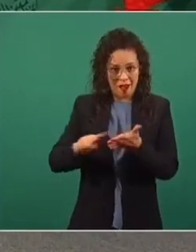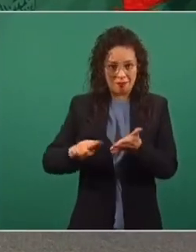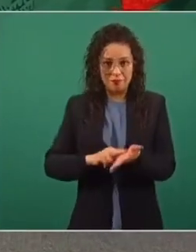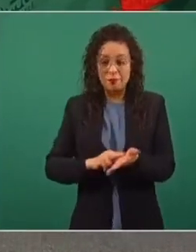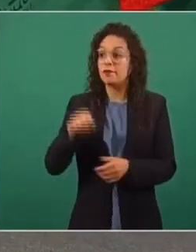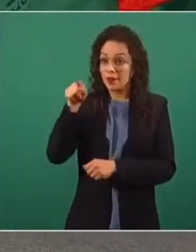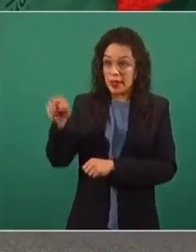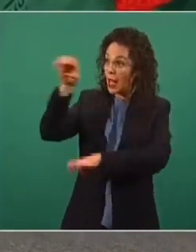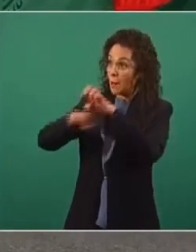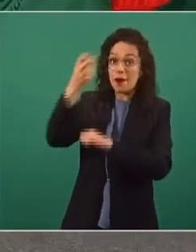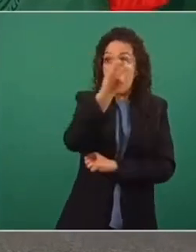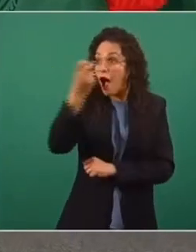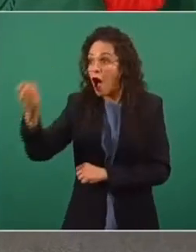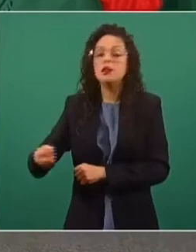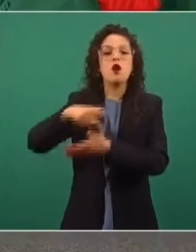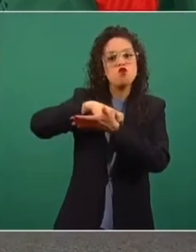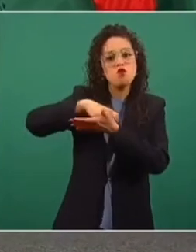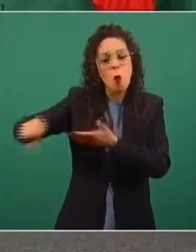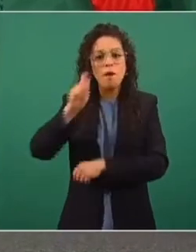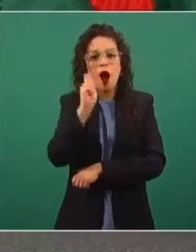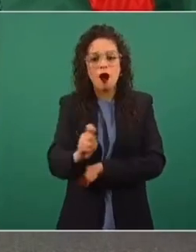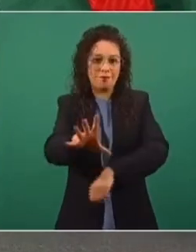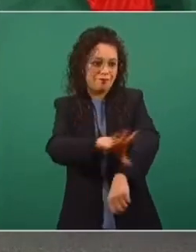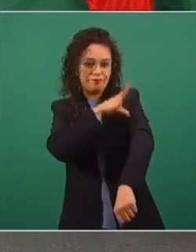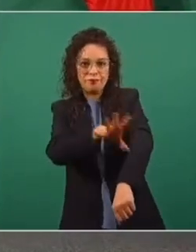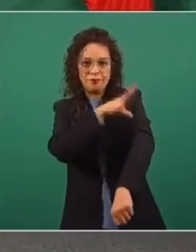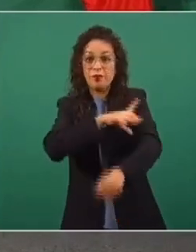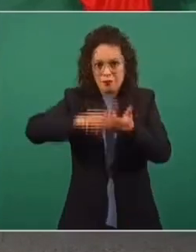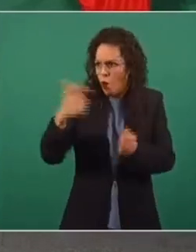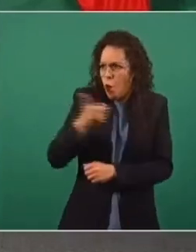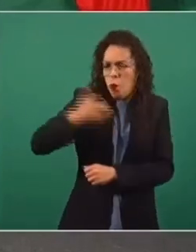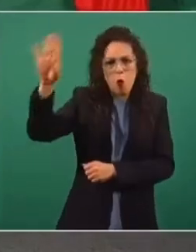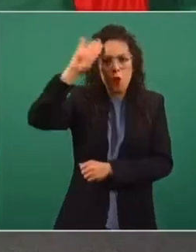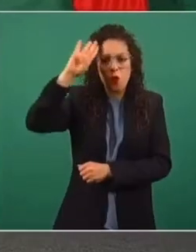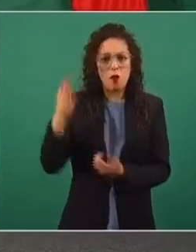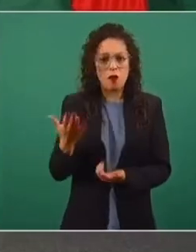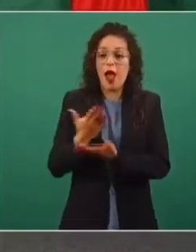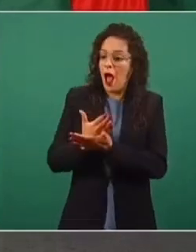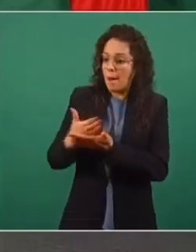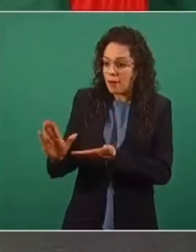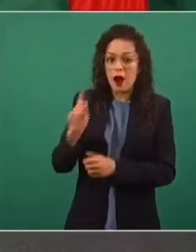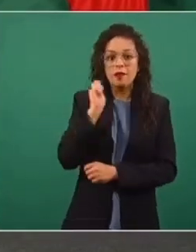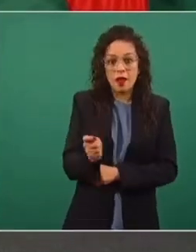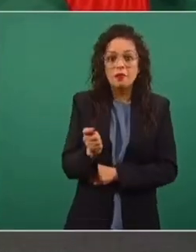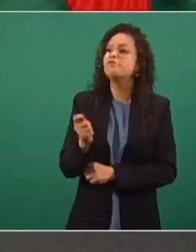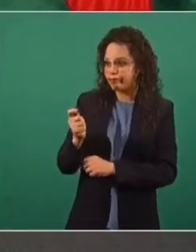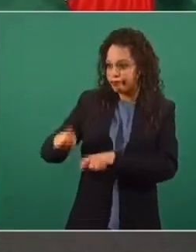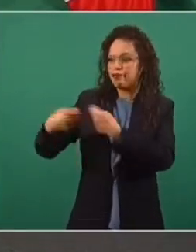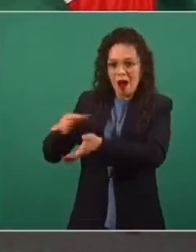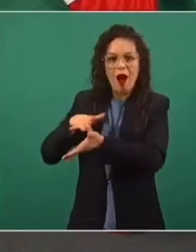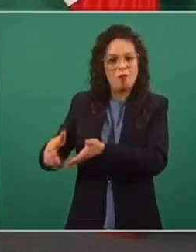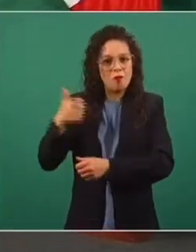le compra a estas empresas la energía eléctrica a precios elevados, sino además se les subsidia.